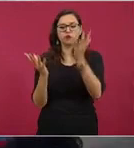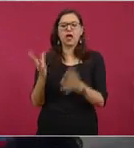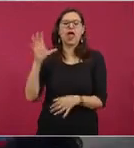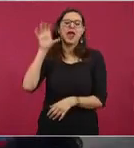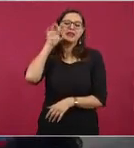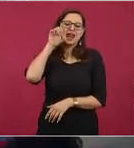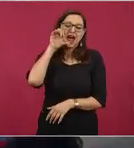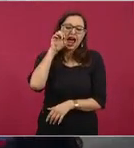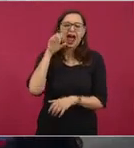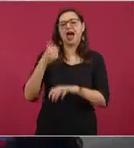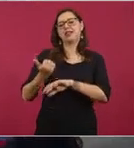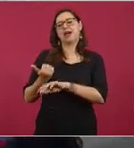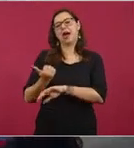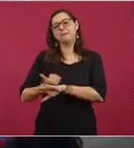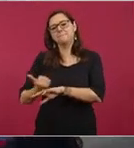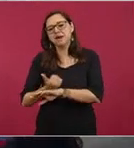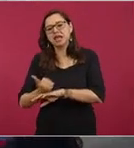Maculí,